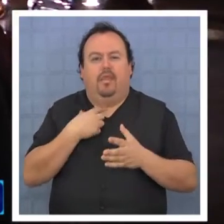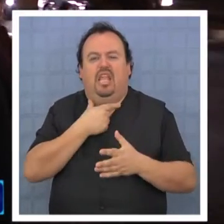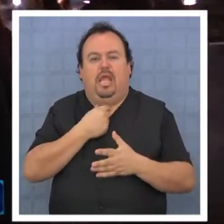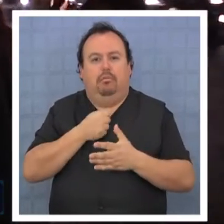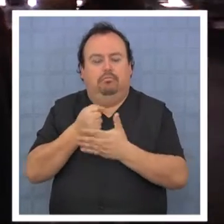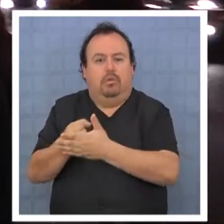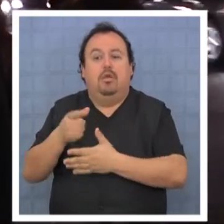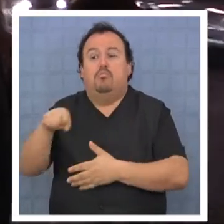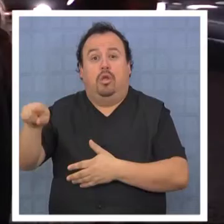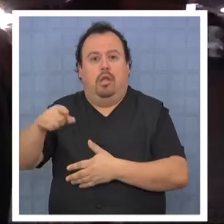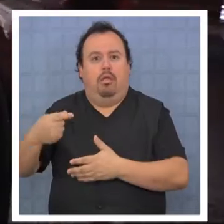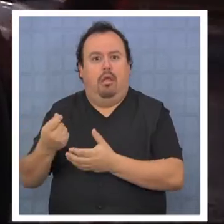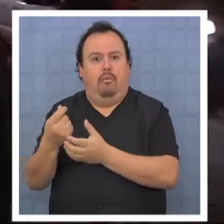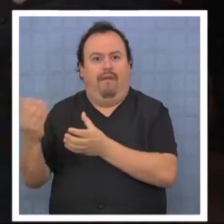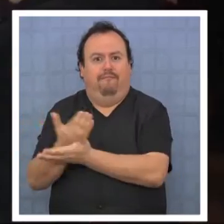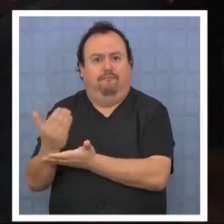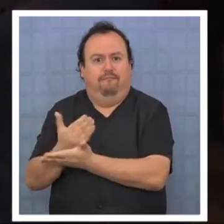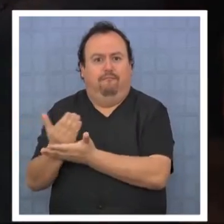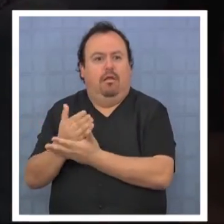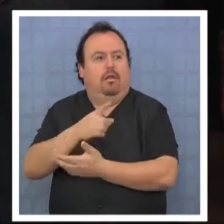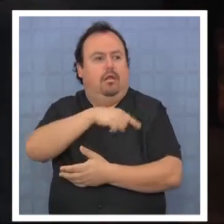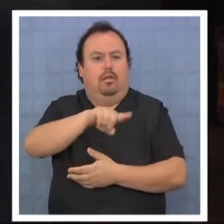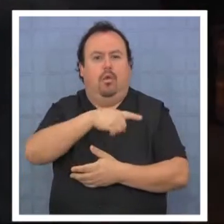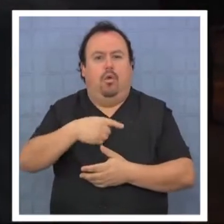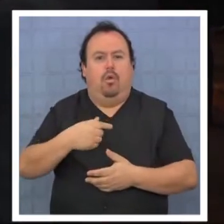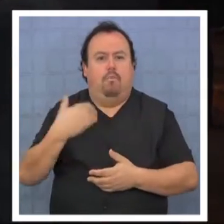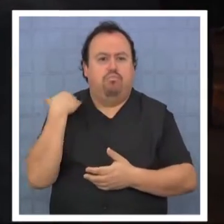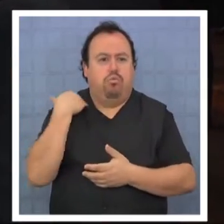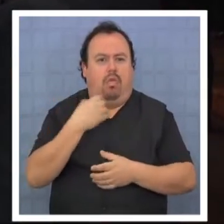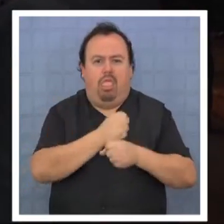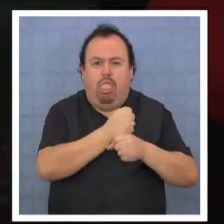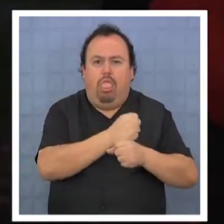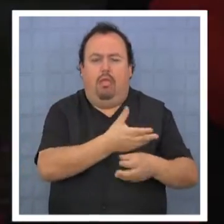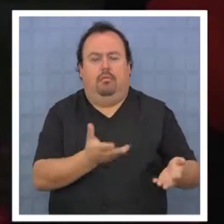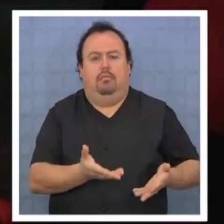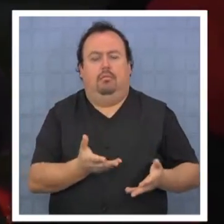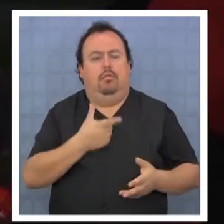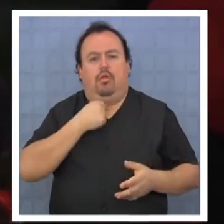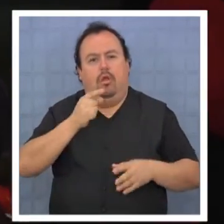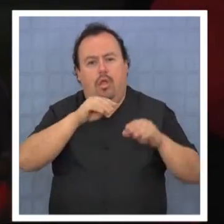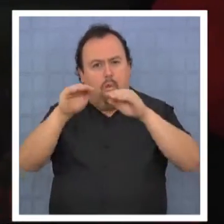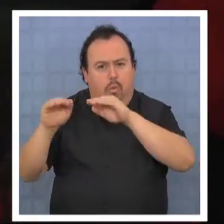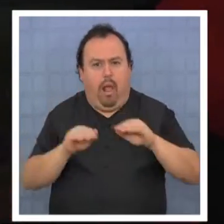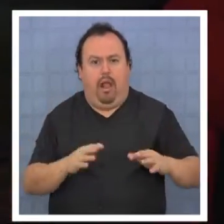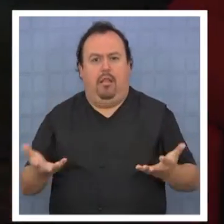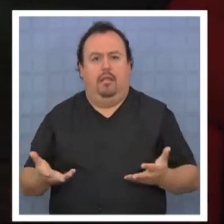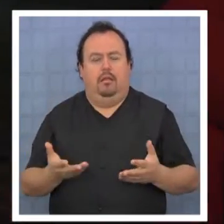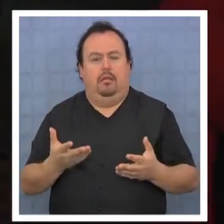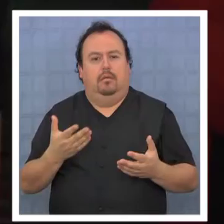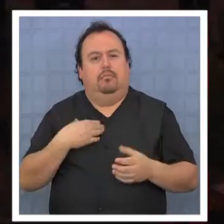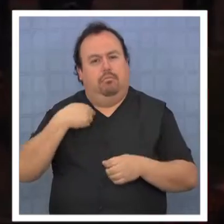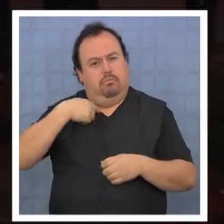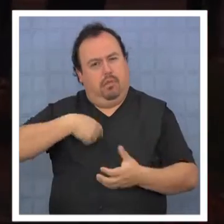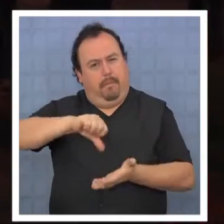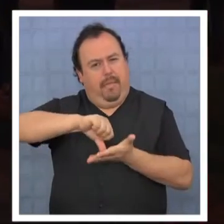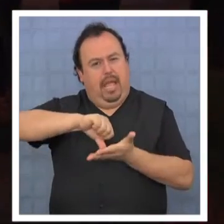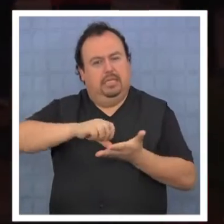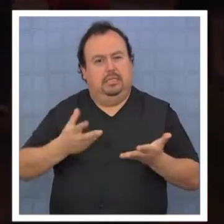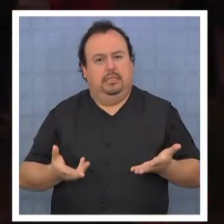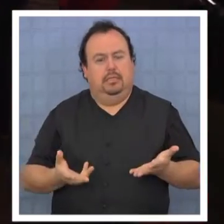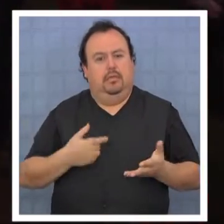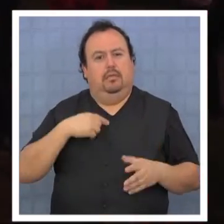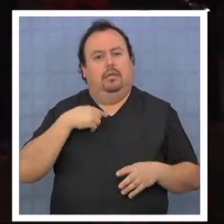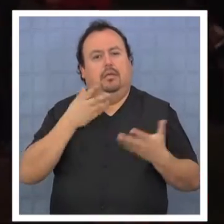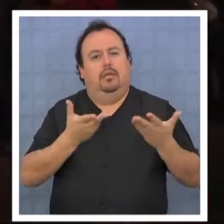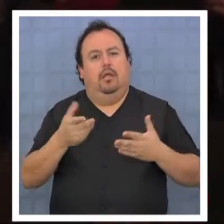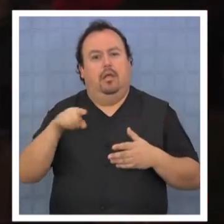estos que se enriquecen la costilla de todos los chilenos y chilenas, tienen que dejar que también haya igualdad en nuestro país y no que